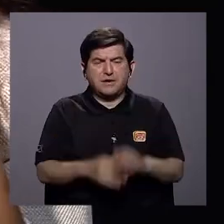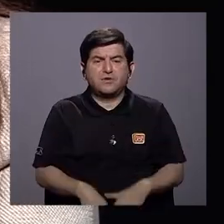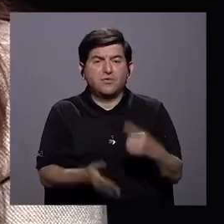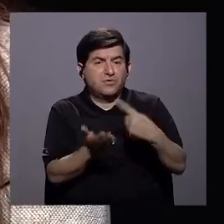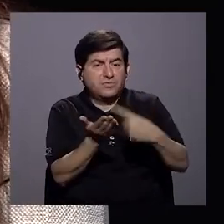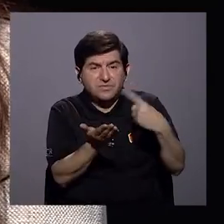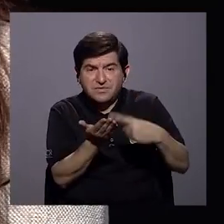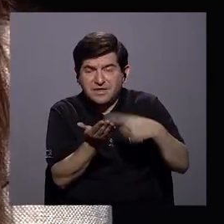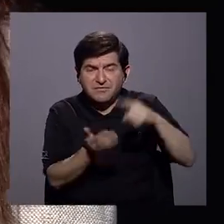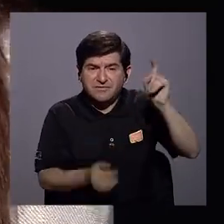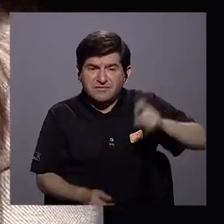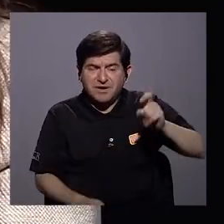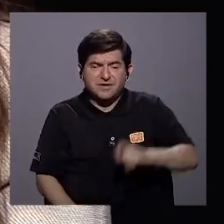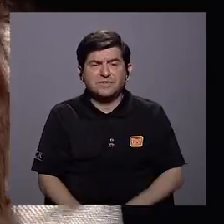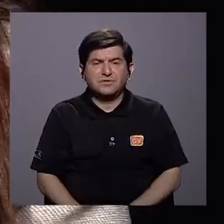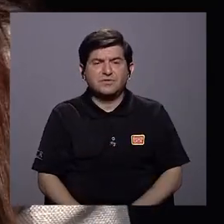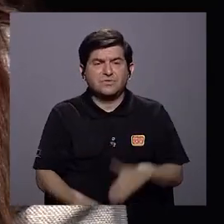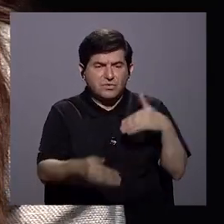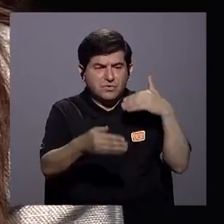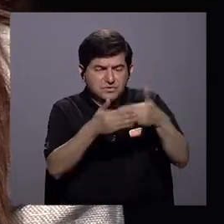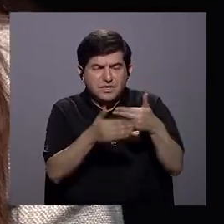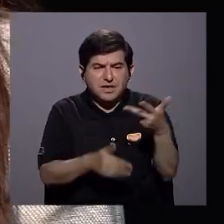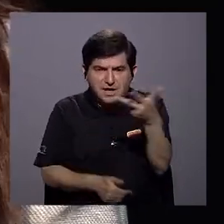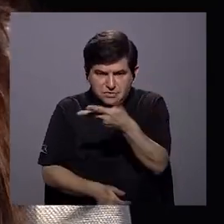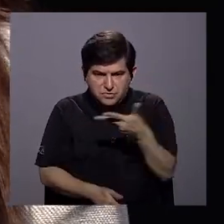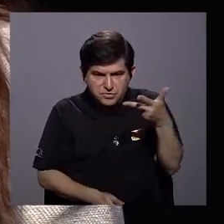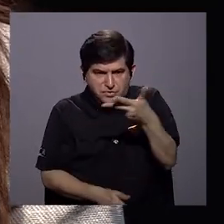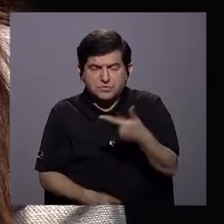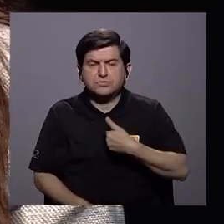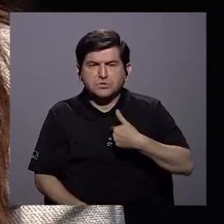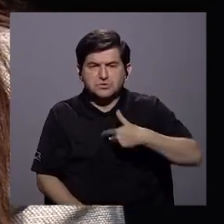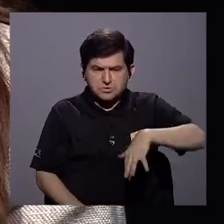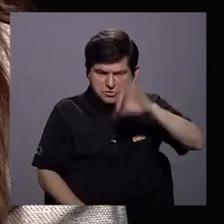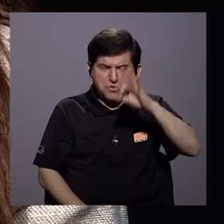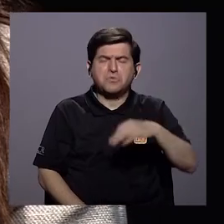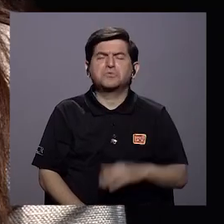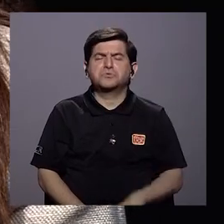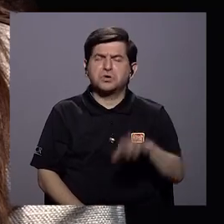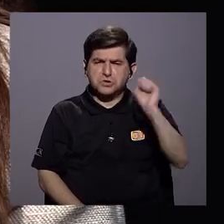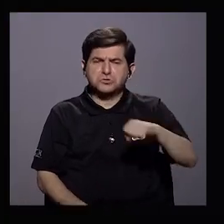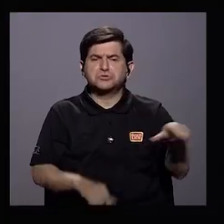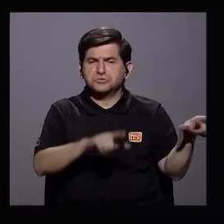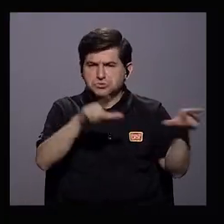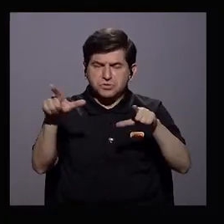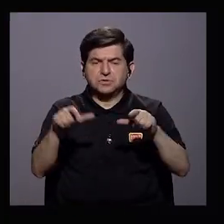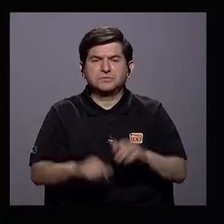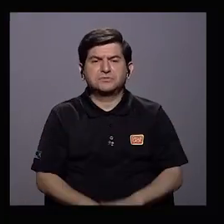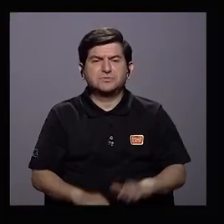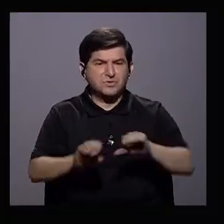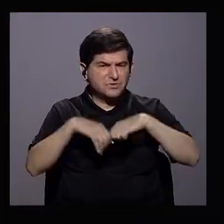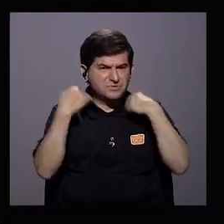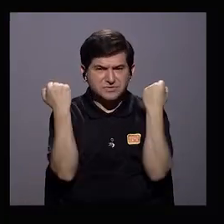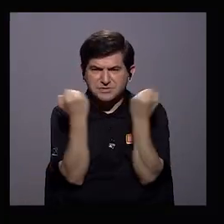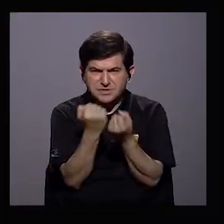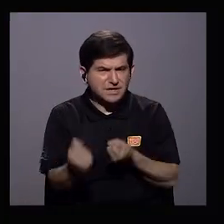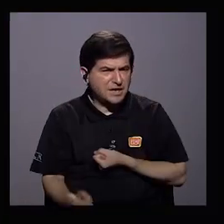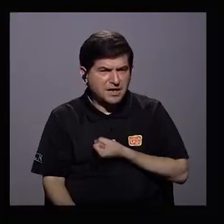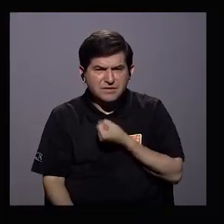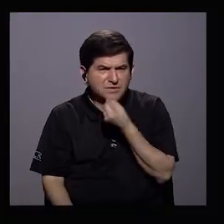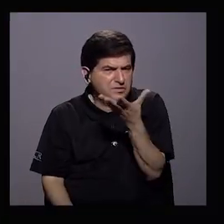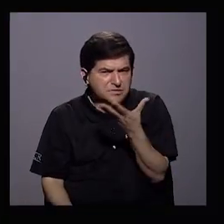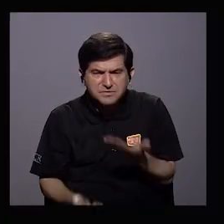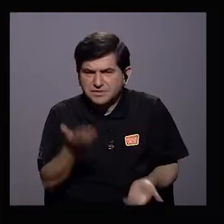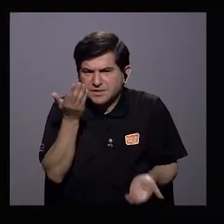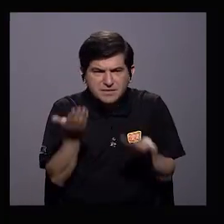necesitan un acercamiento tripartita y yo he encontrado un ánimo y una disposición. Los sindicatos no se han manifestado